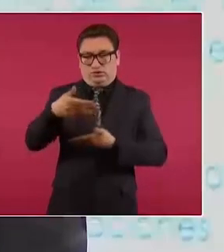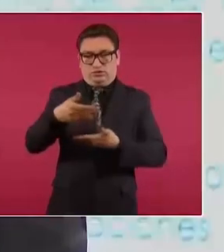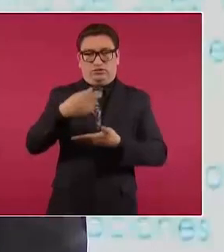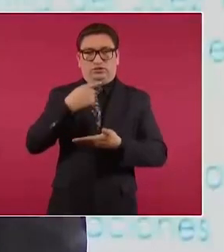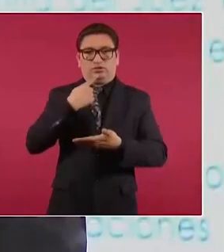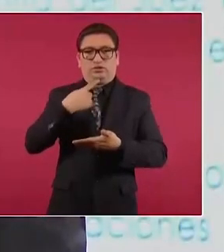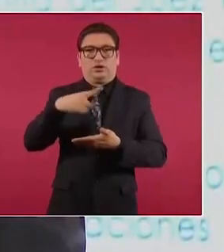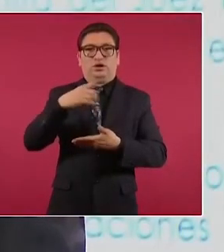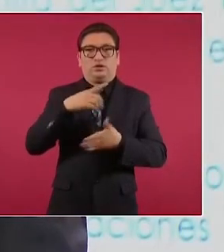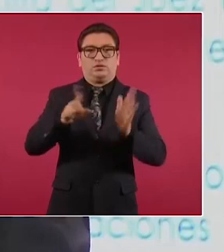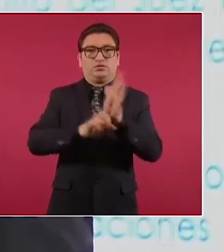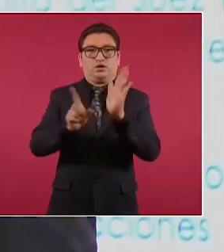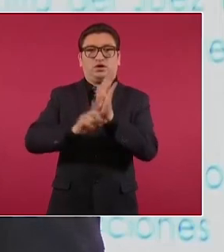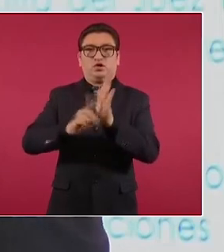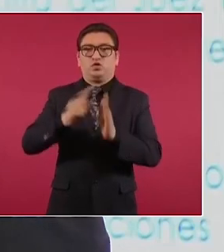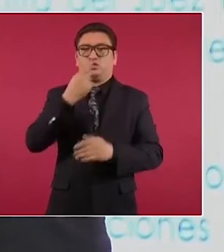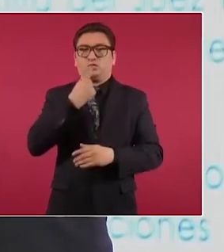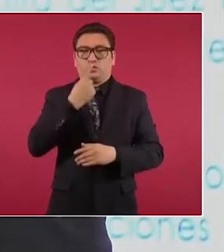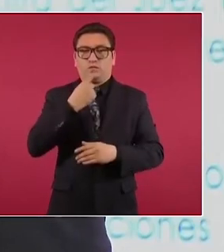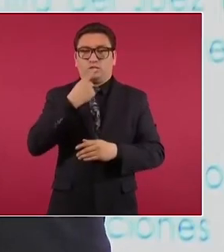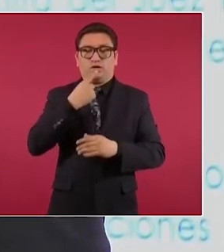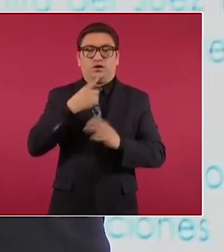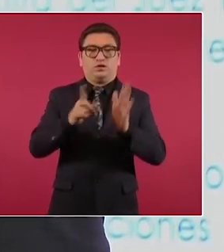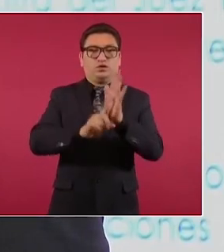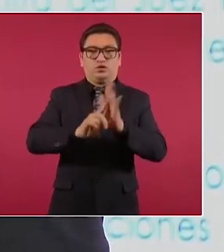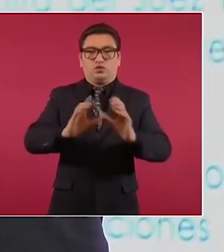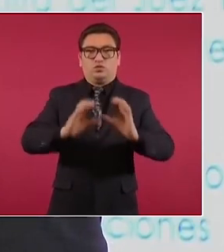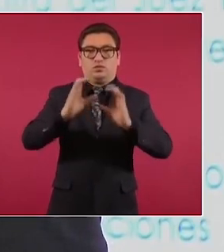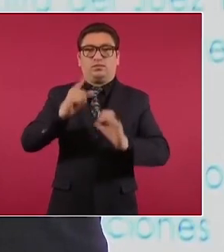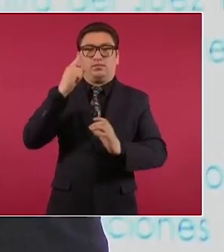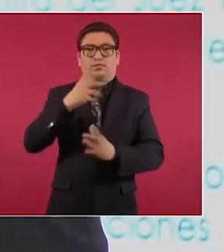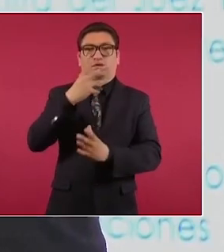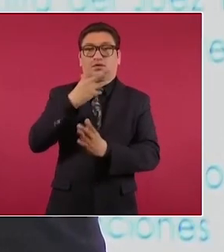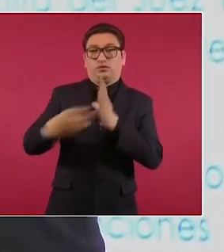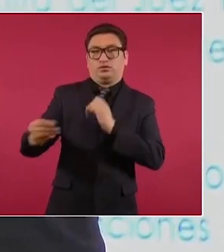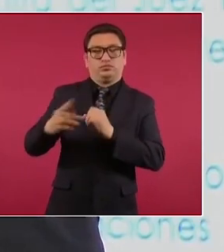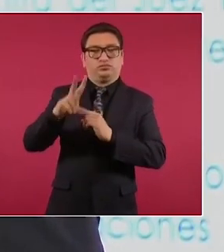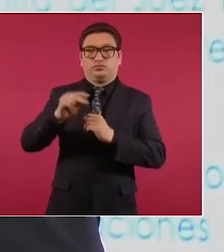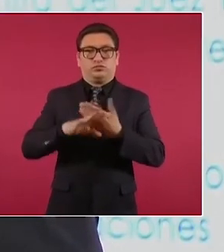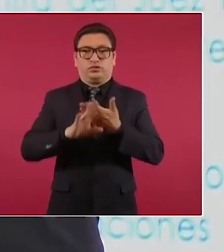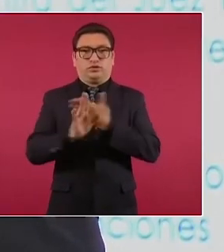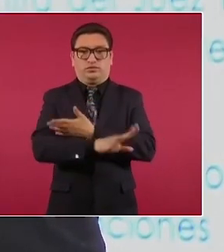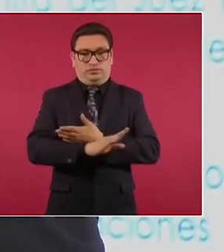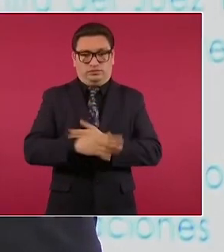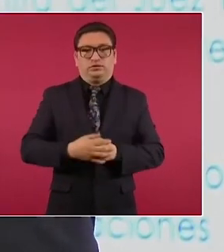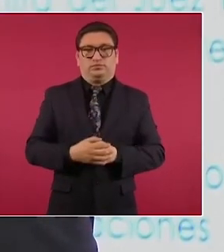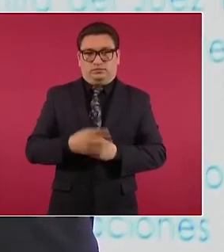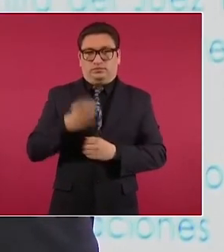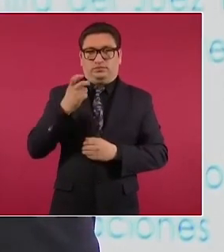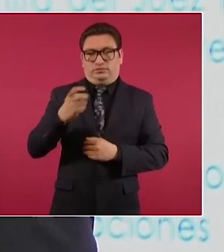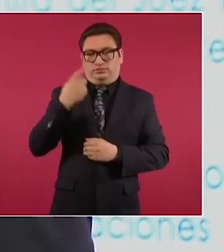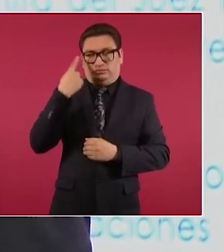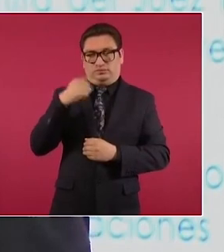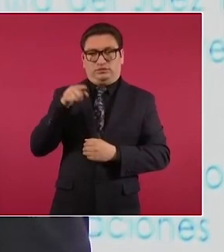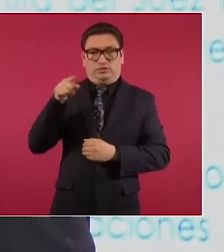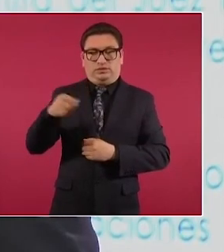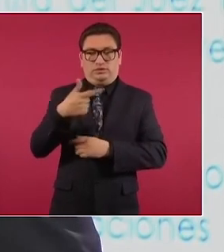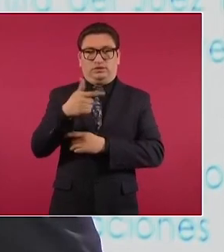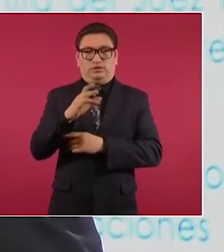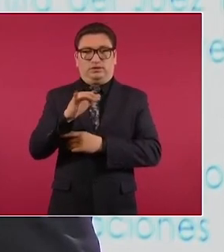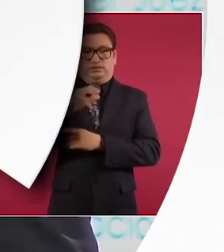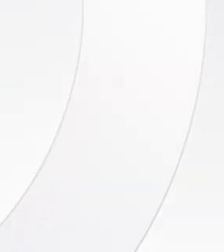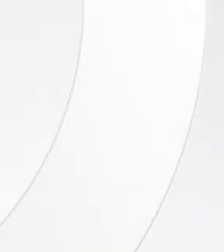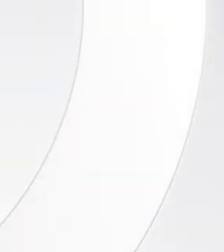roja alerta migratoria para evitar la fuga o la sustracción de la justicia de García